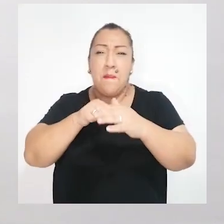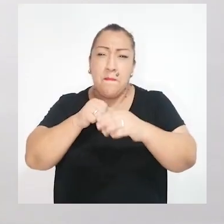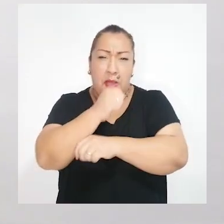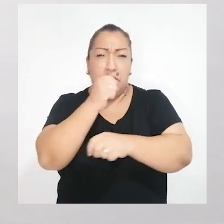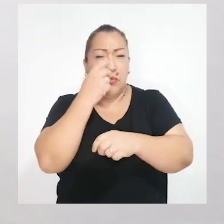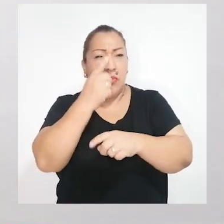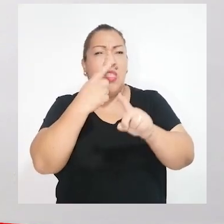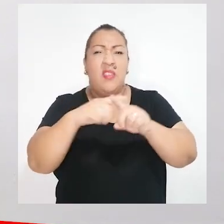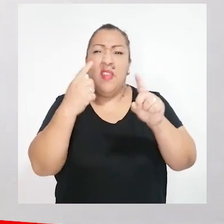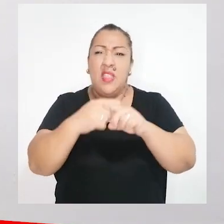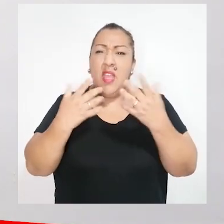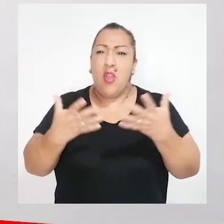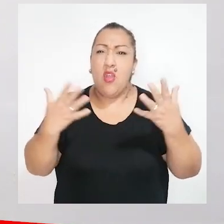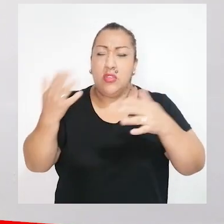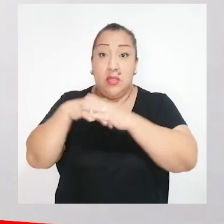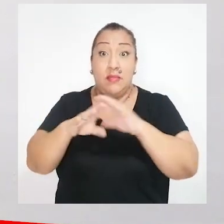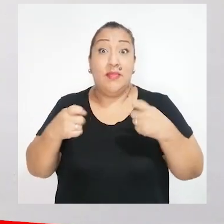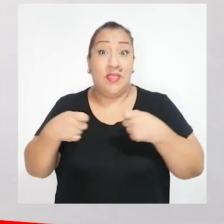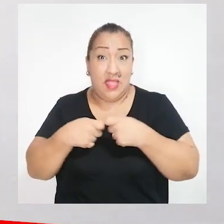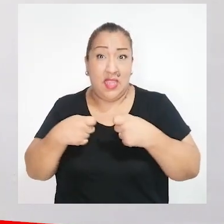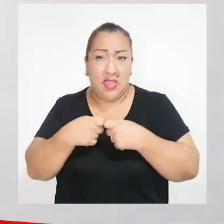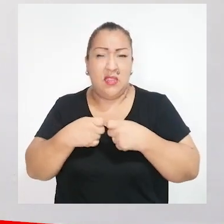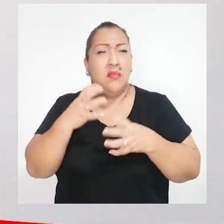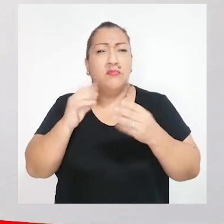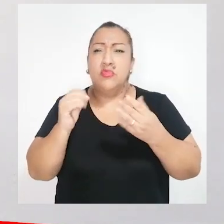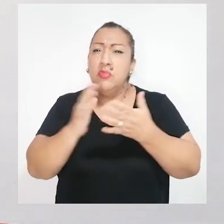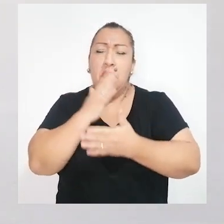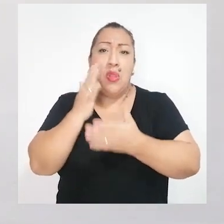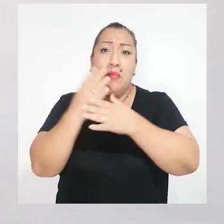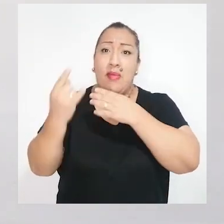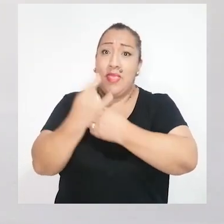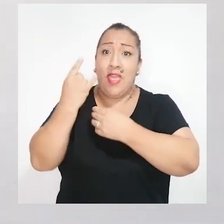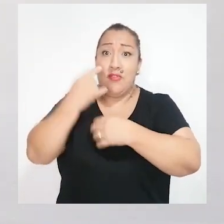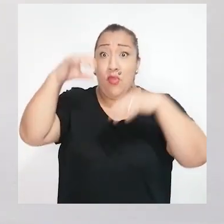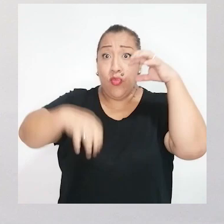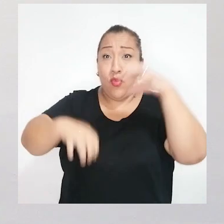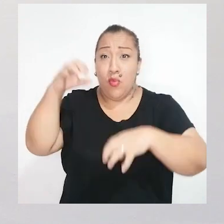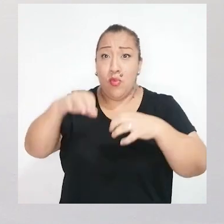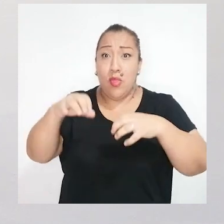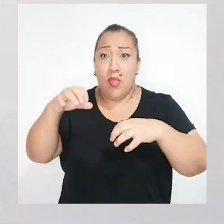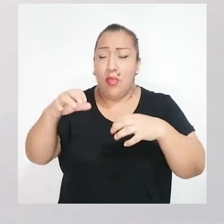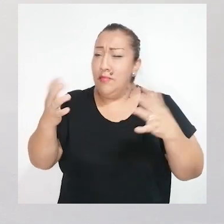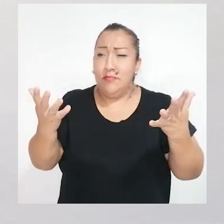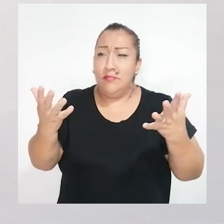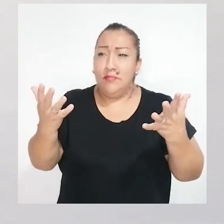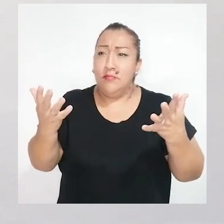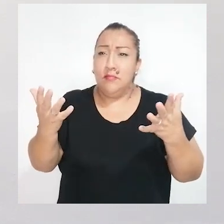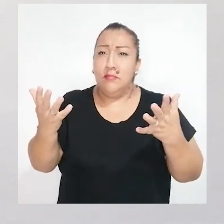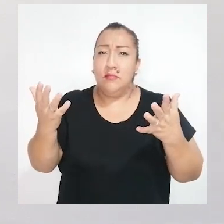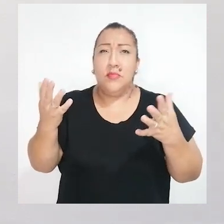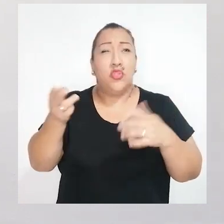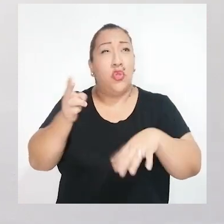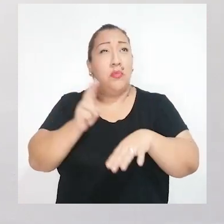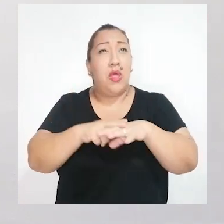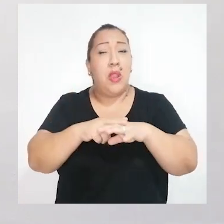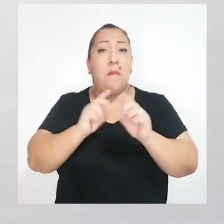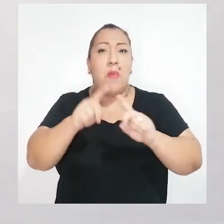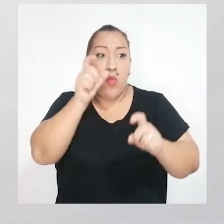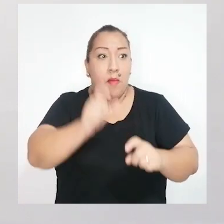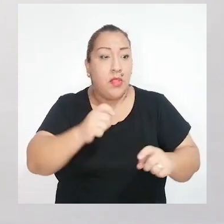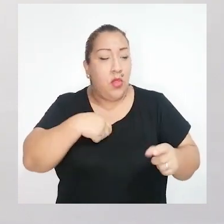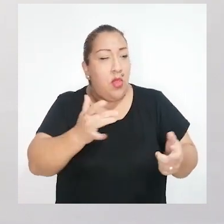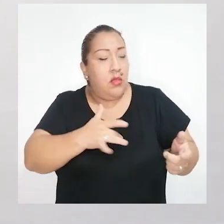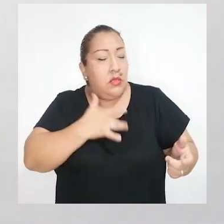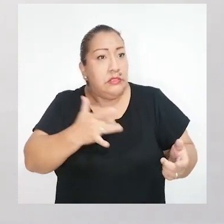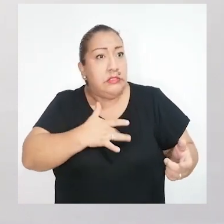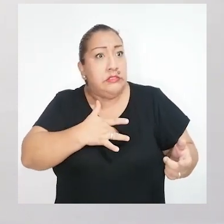El impacto de ver por la televisión o a través de las redes sociales el daño que viene ocasionando las lluvias nunca podrá compararse a la desolación que siente